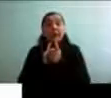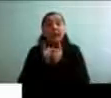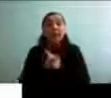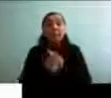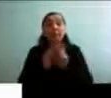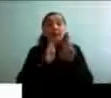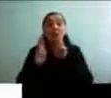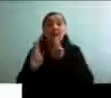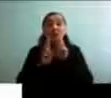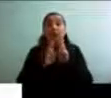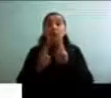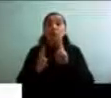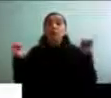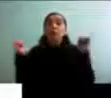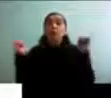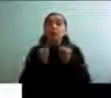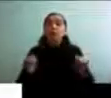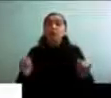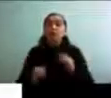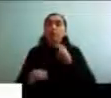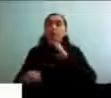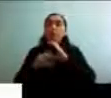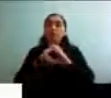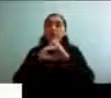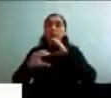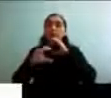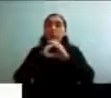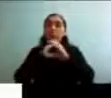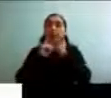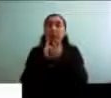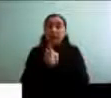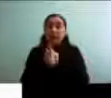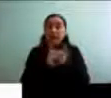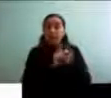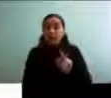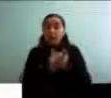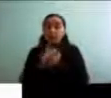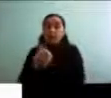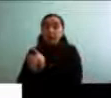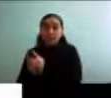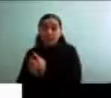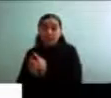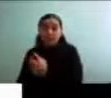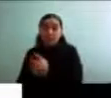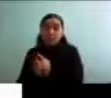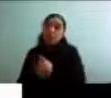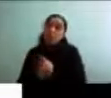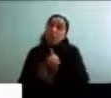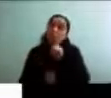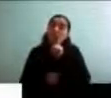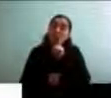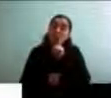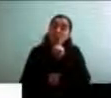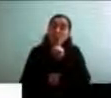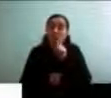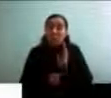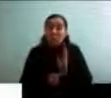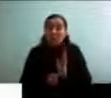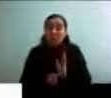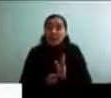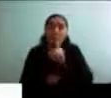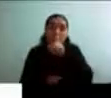comunicación van cambiando, ¿no? aunque uno siga teniendo o uno siga manteniendo, ¿no? Qué sé yo, la